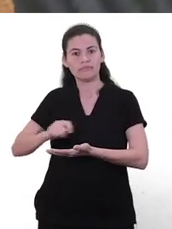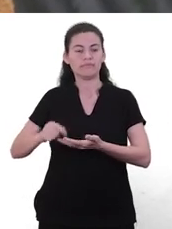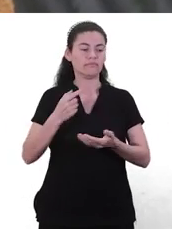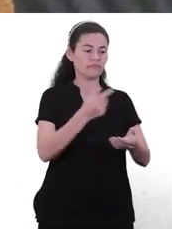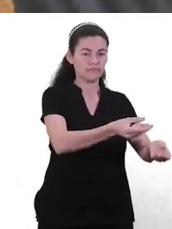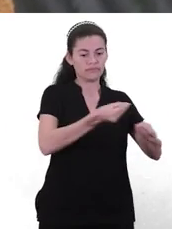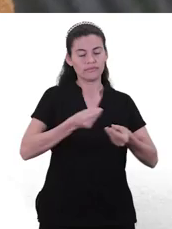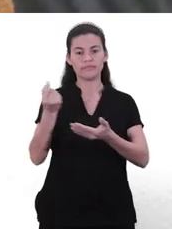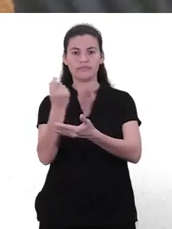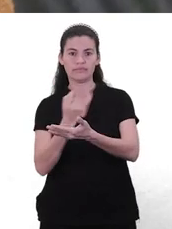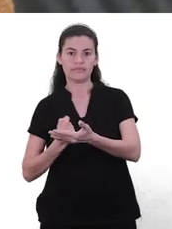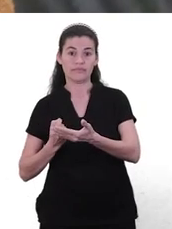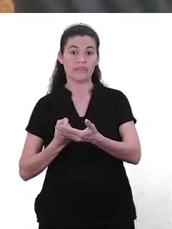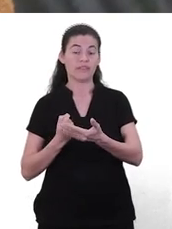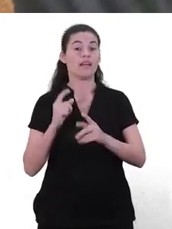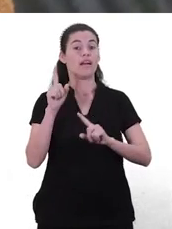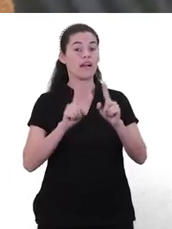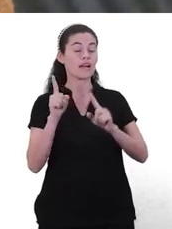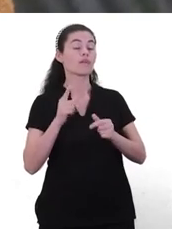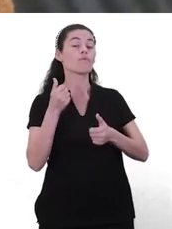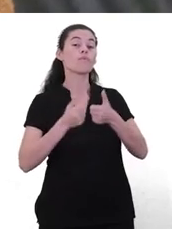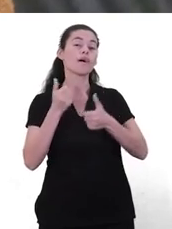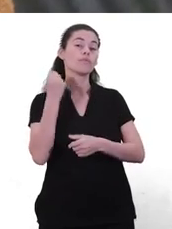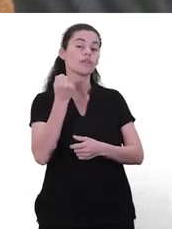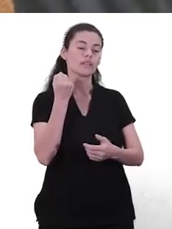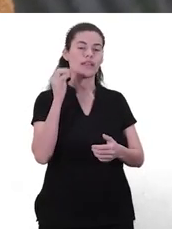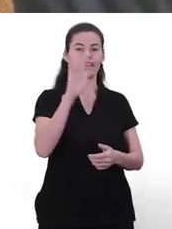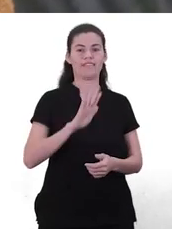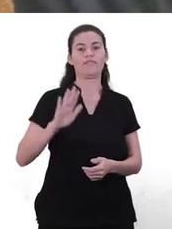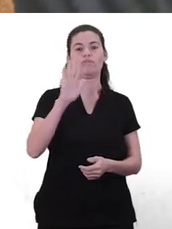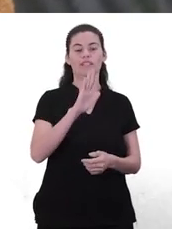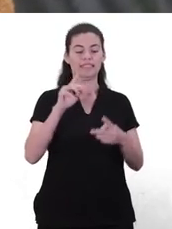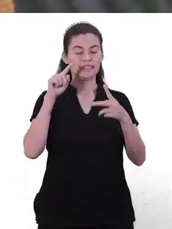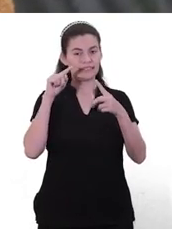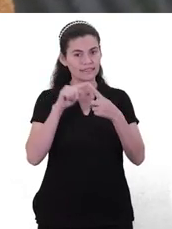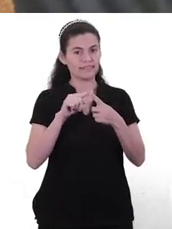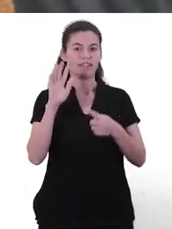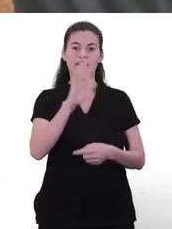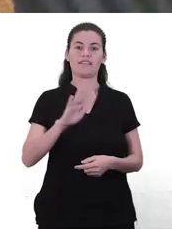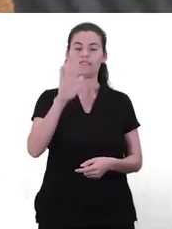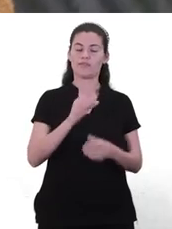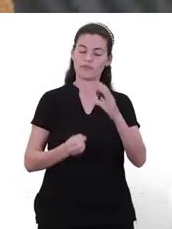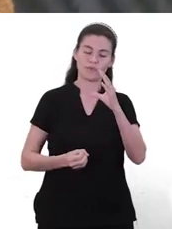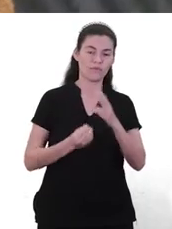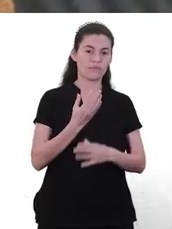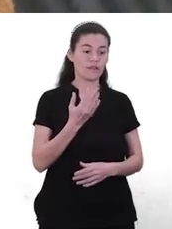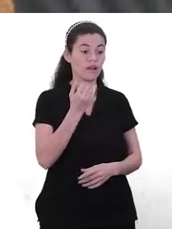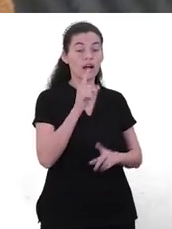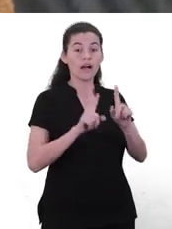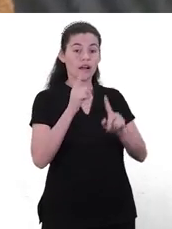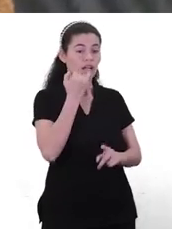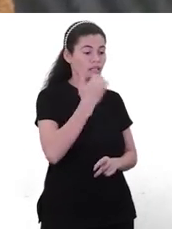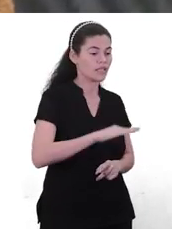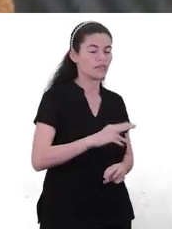en lo que puede hacer? ¿Cuánto se anima a equivocarse? Por eso es un proceso que es desde que nace el niño estar mirando todo el